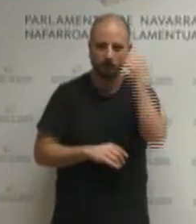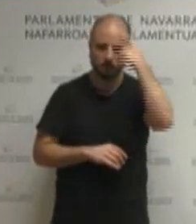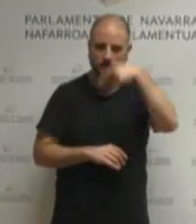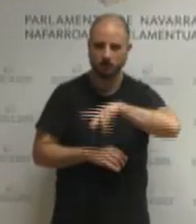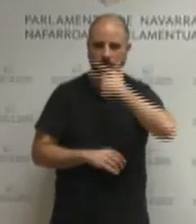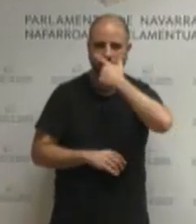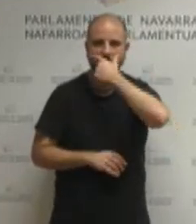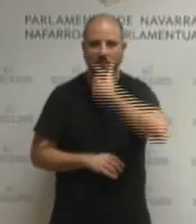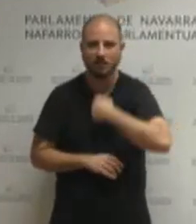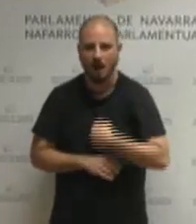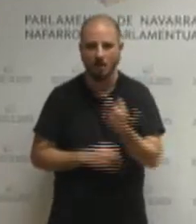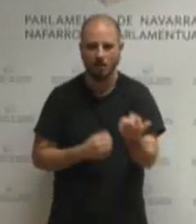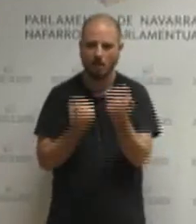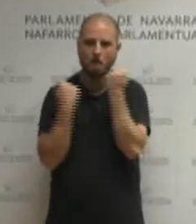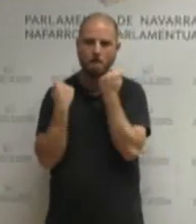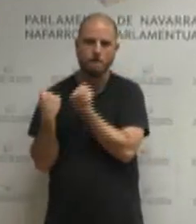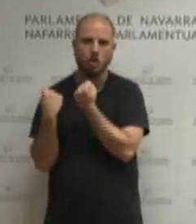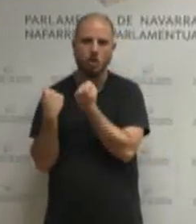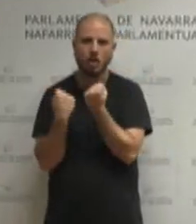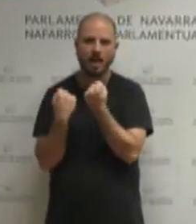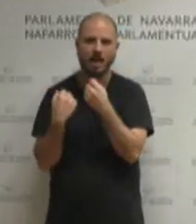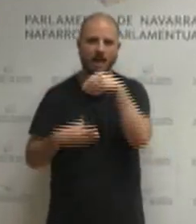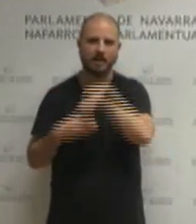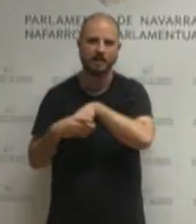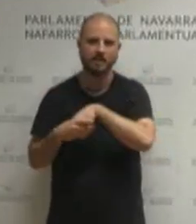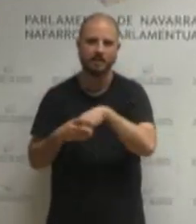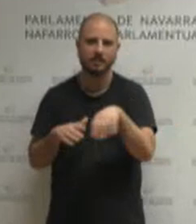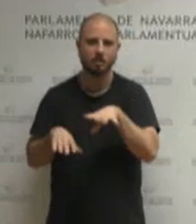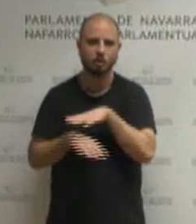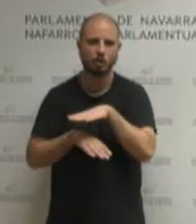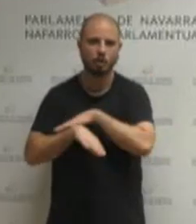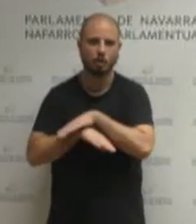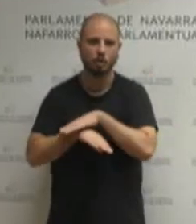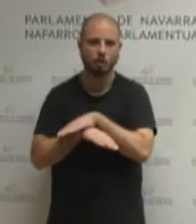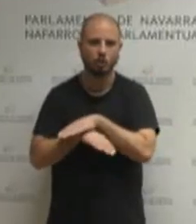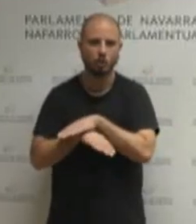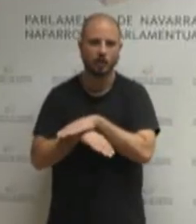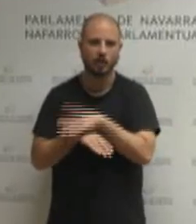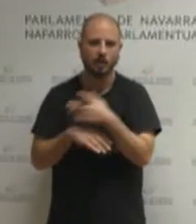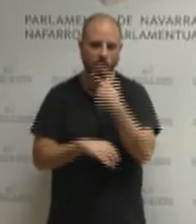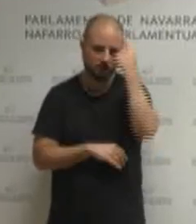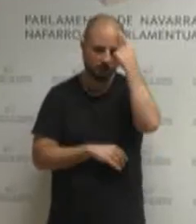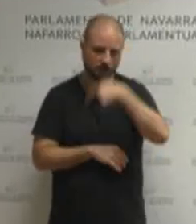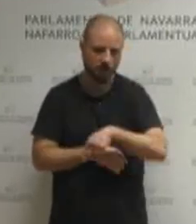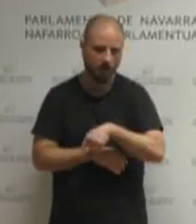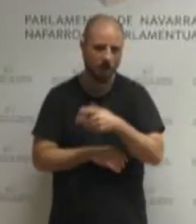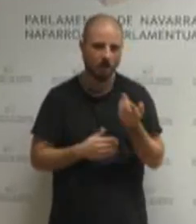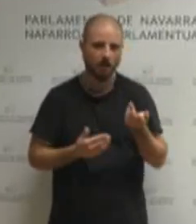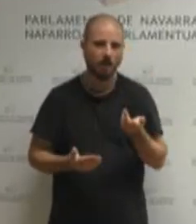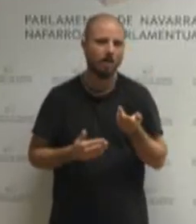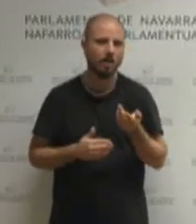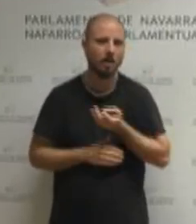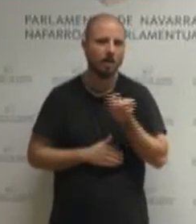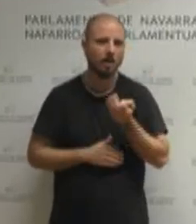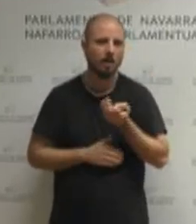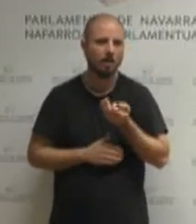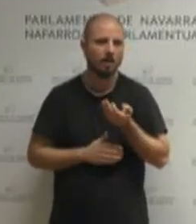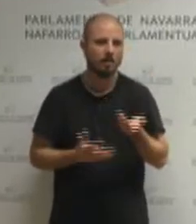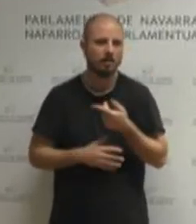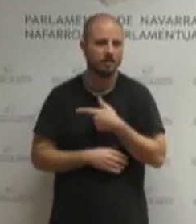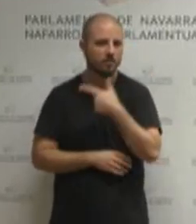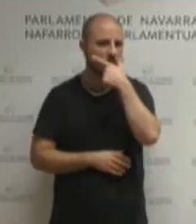horietan egondiren alderdiei ere indarkeria hori erabiltzea eta gaur danik eragindako mina ez